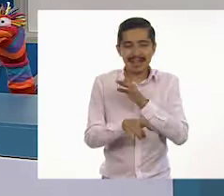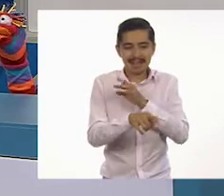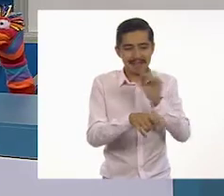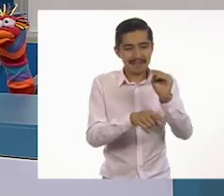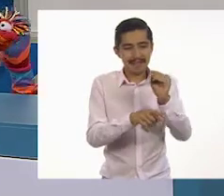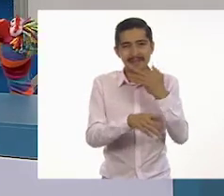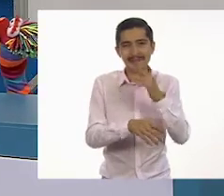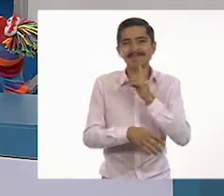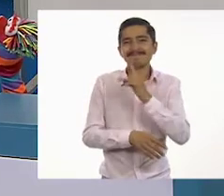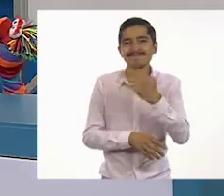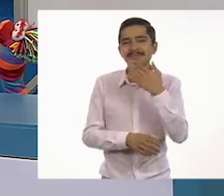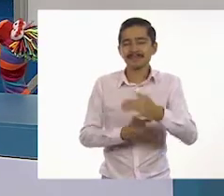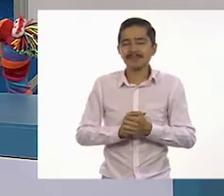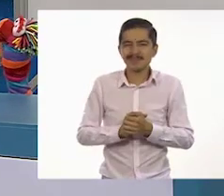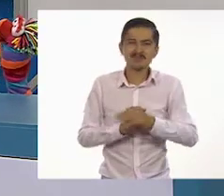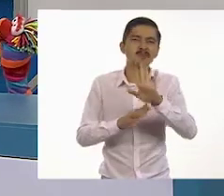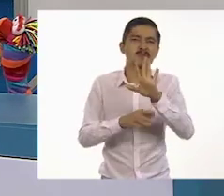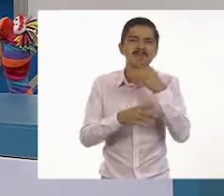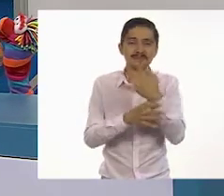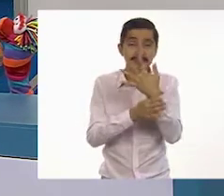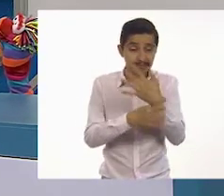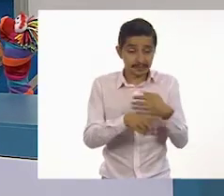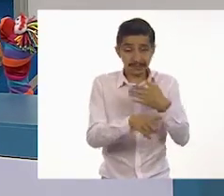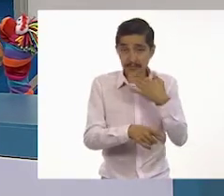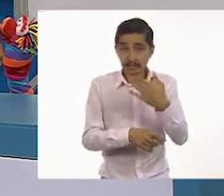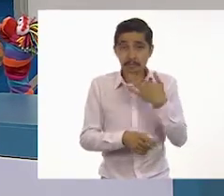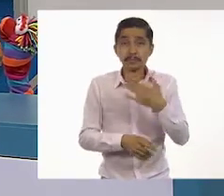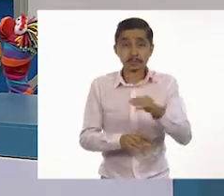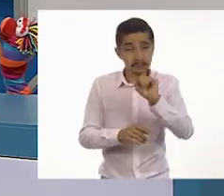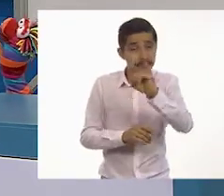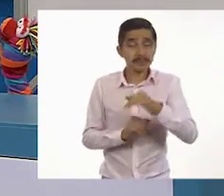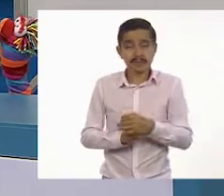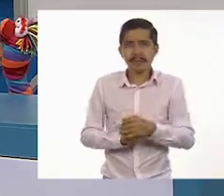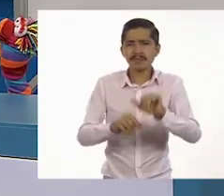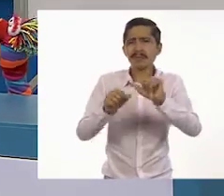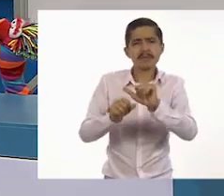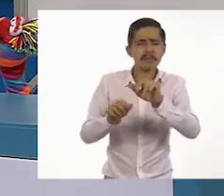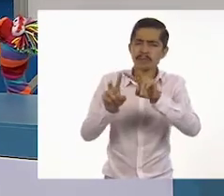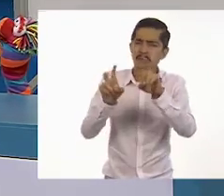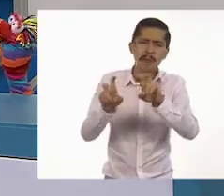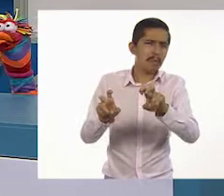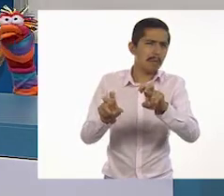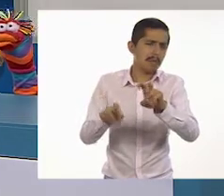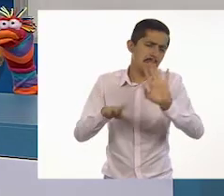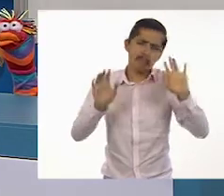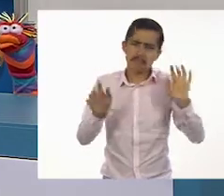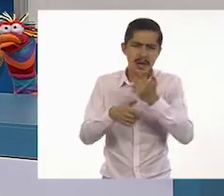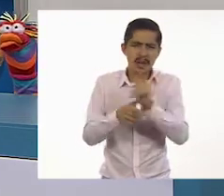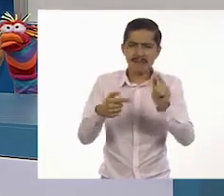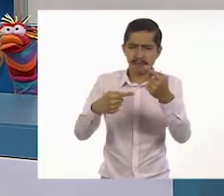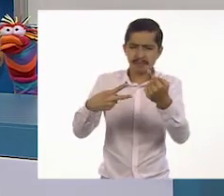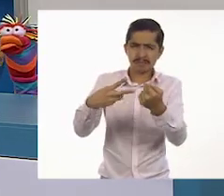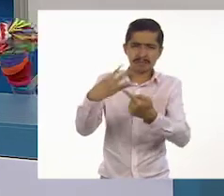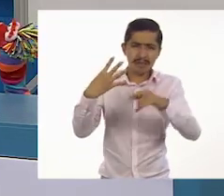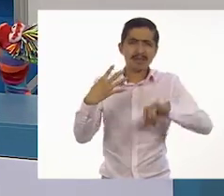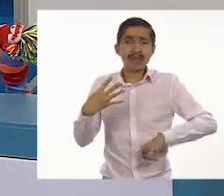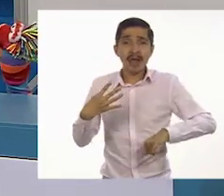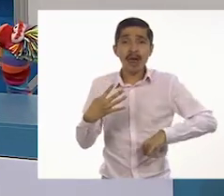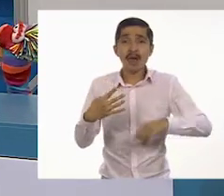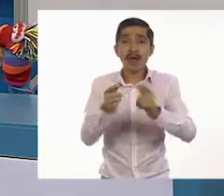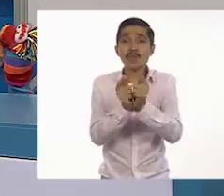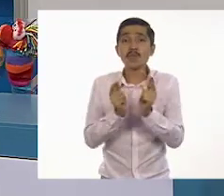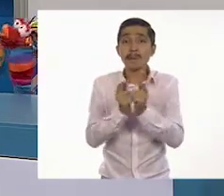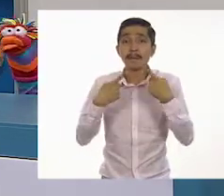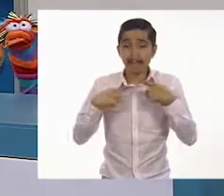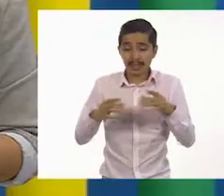excelente. Y, como bien lo resaltas, puede ser de cualquier tema que resulte de interés para un grupo de personas en